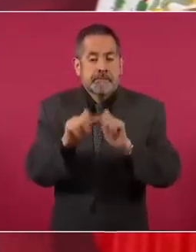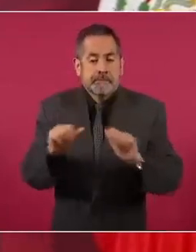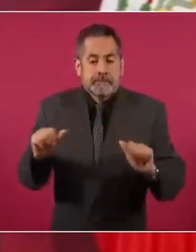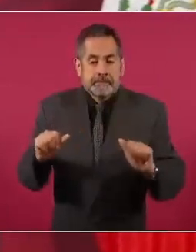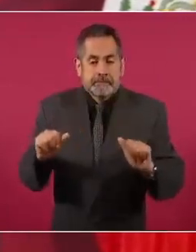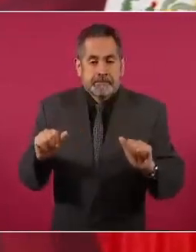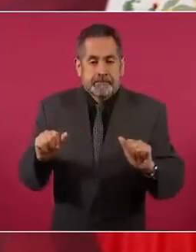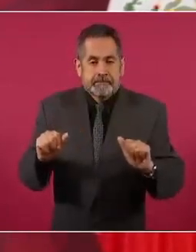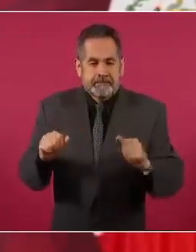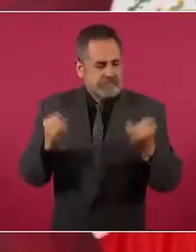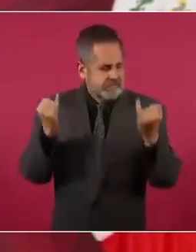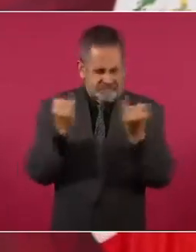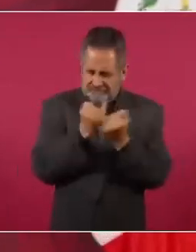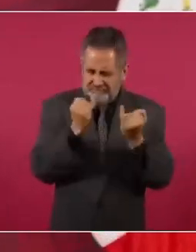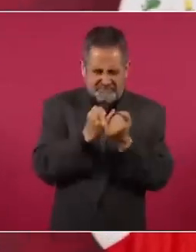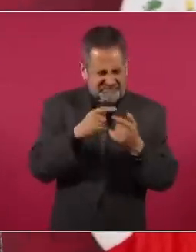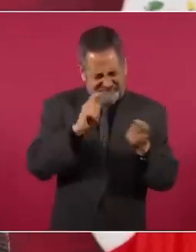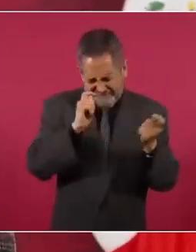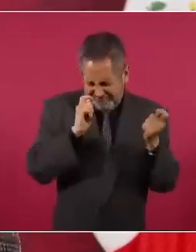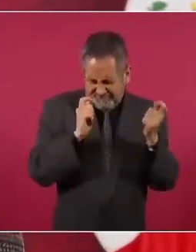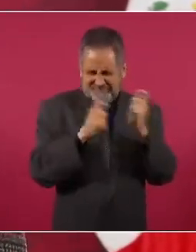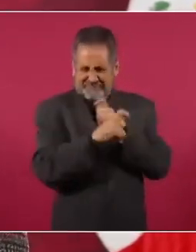pero igual de profunda